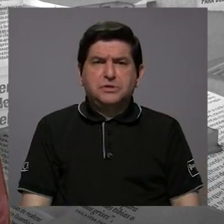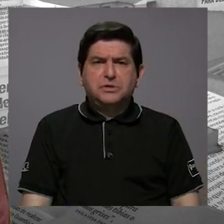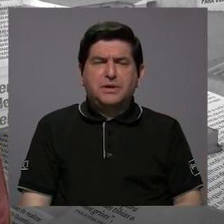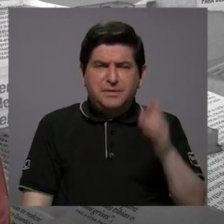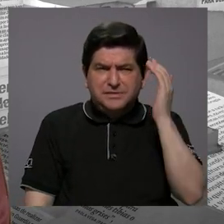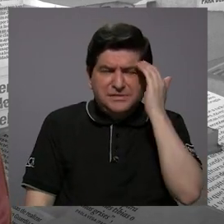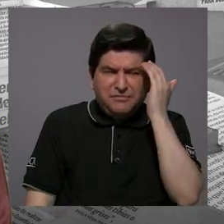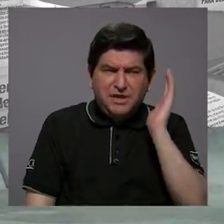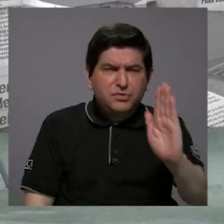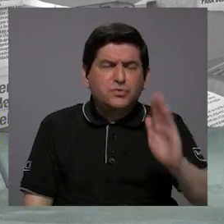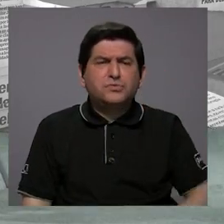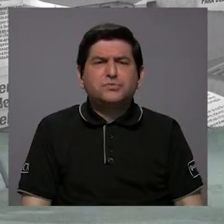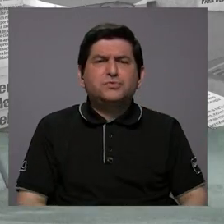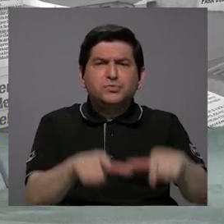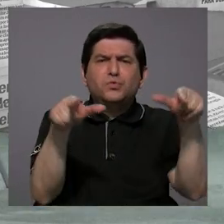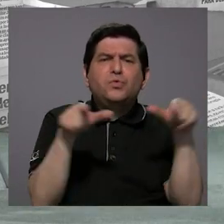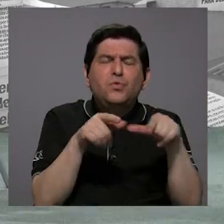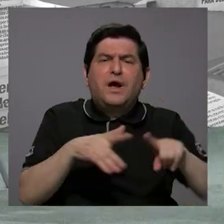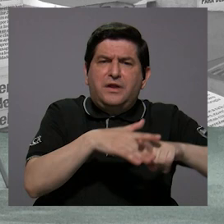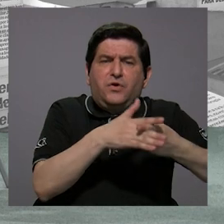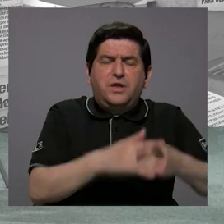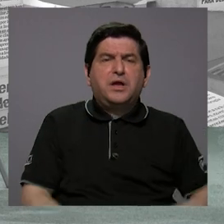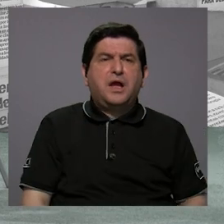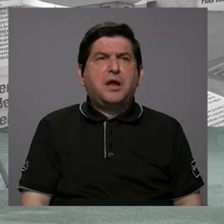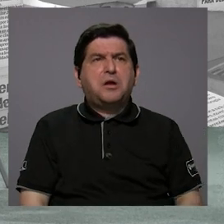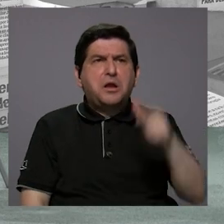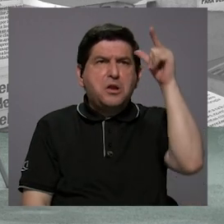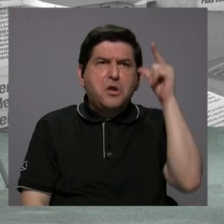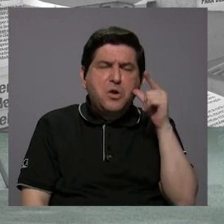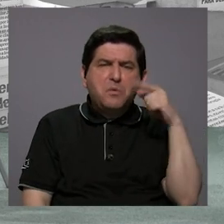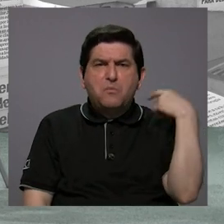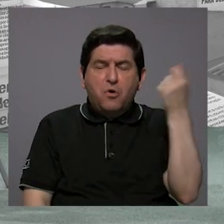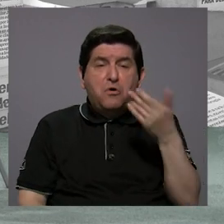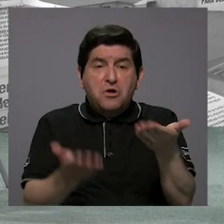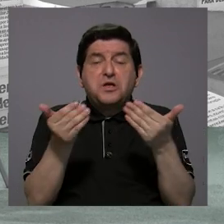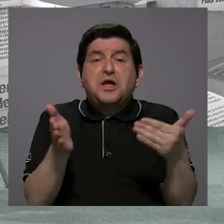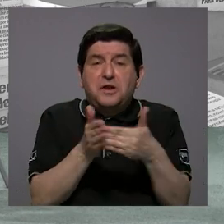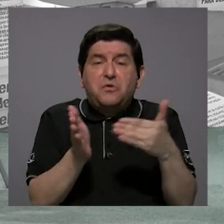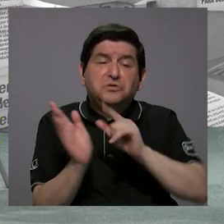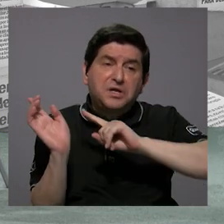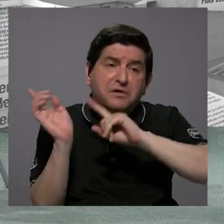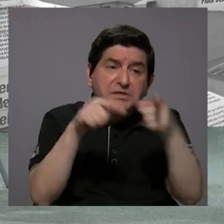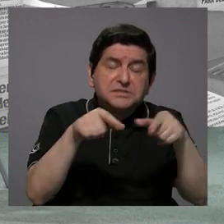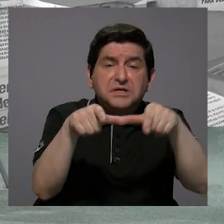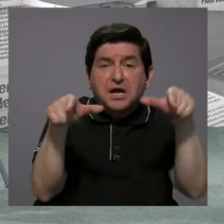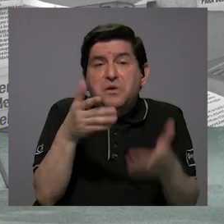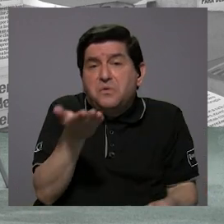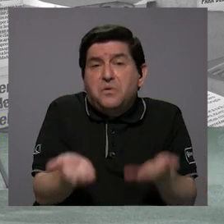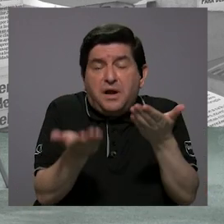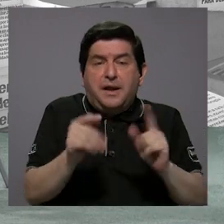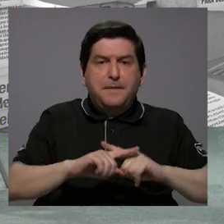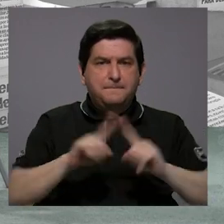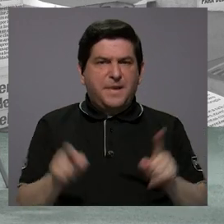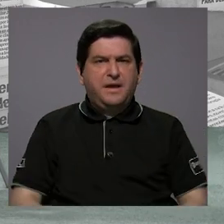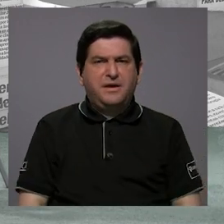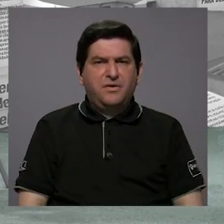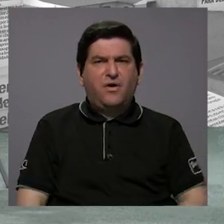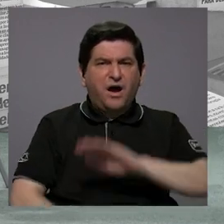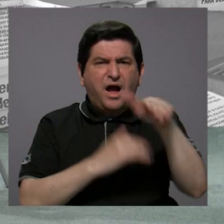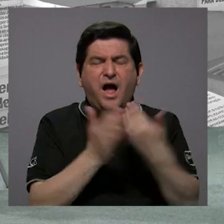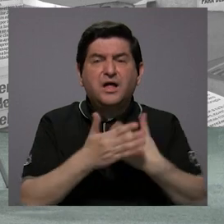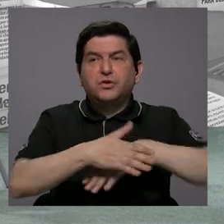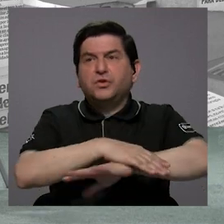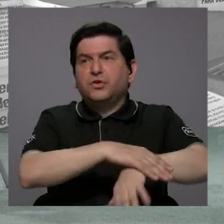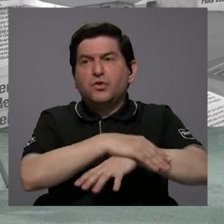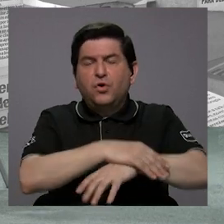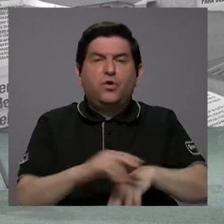arraigo que tiene mucha gente, que es de Limón, que es de Guanacaste, a lo mejor quiere devolverse al lugar donde lo iban a hacer, pero no, como todo es por